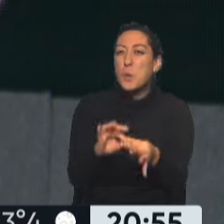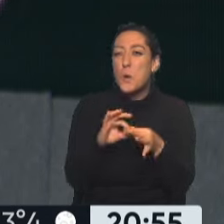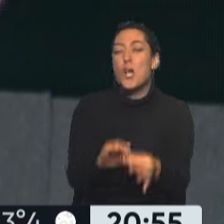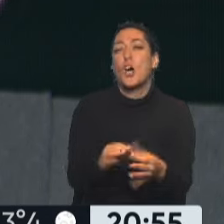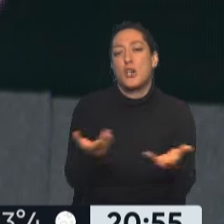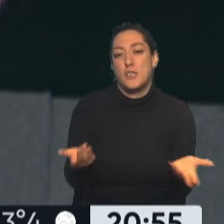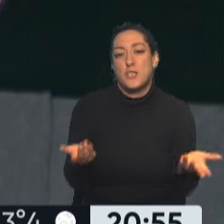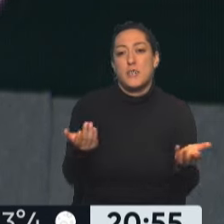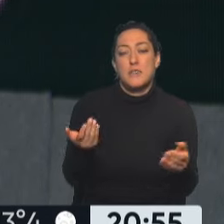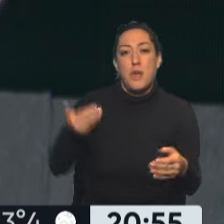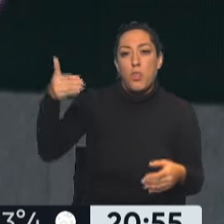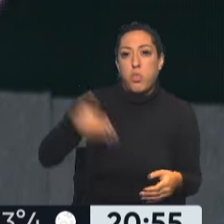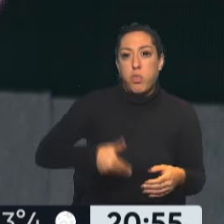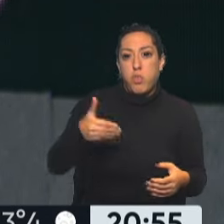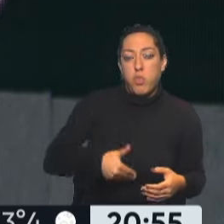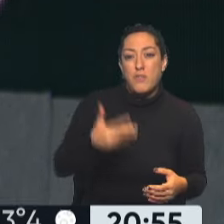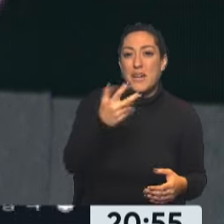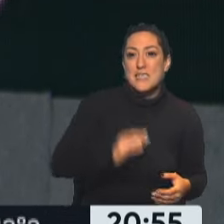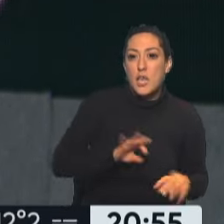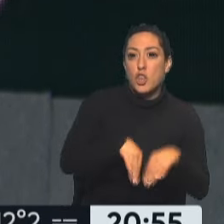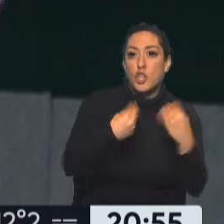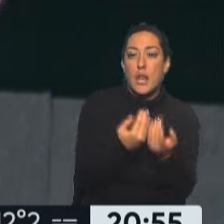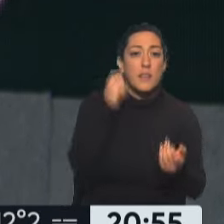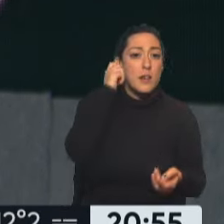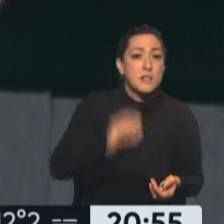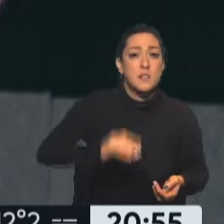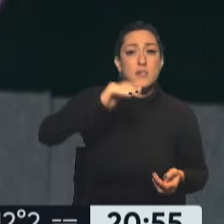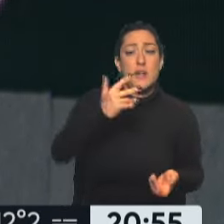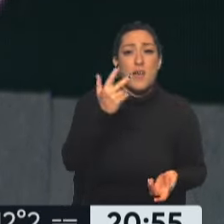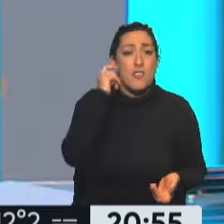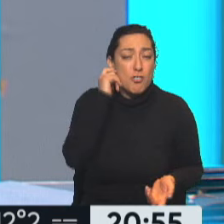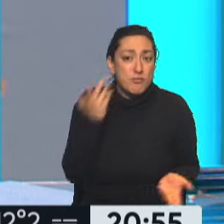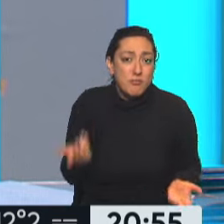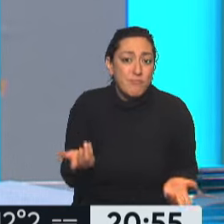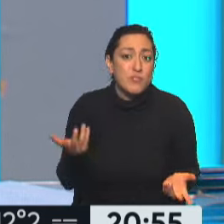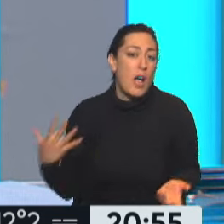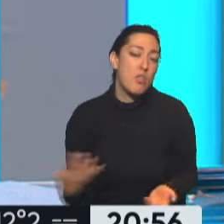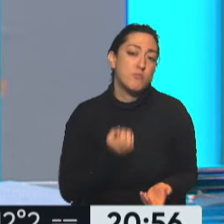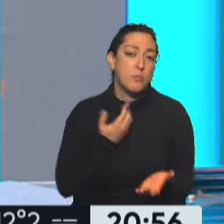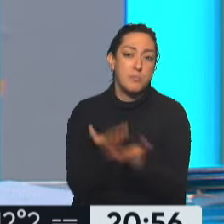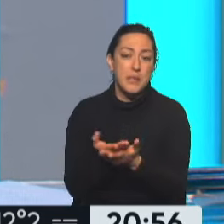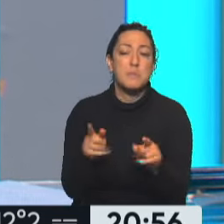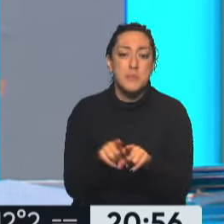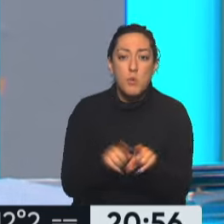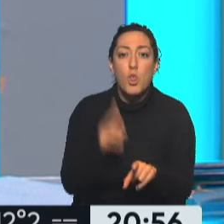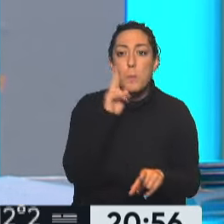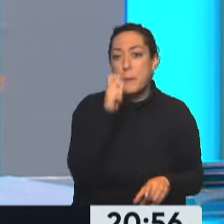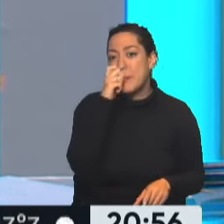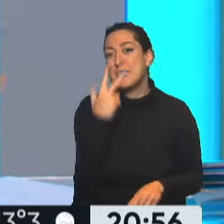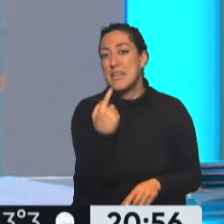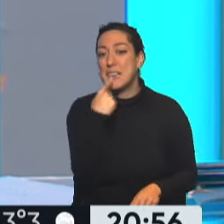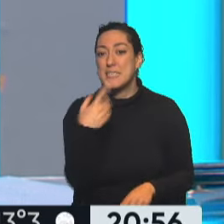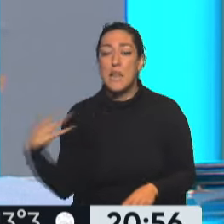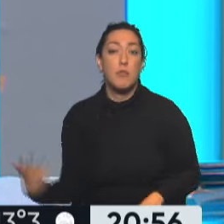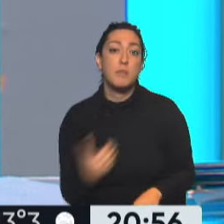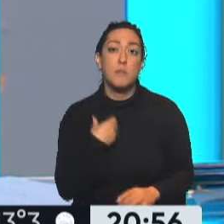conformando en todo ese tiempo y esas familias solicitan la adopción definitiva permanente. Correcto. Esto es lo que pasó acá. En el 20-23 le dicen que la niña está en estado de